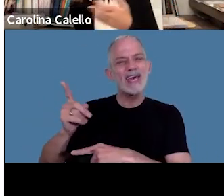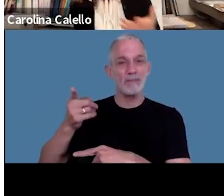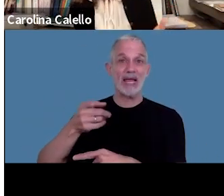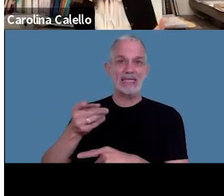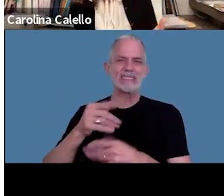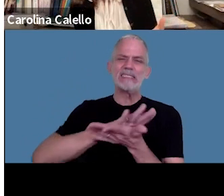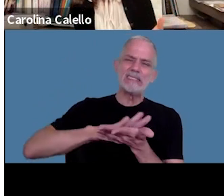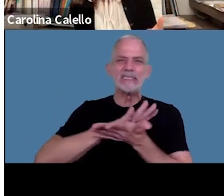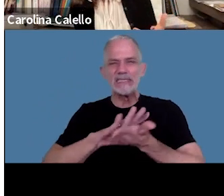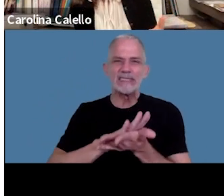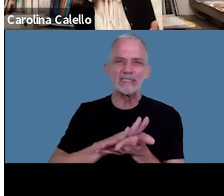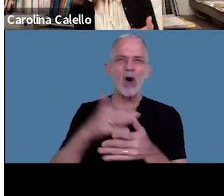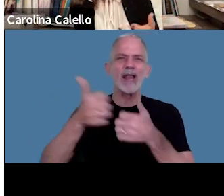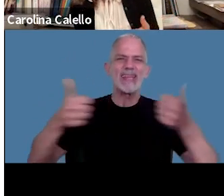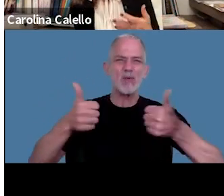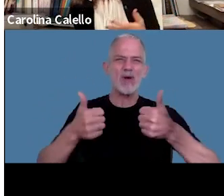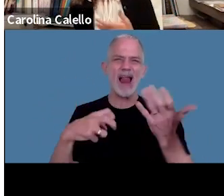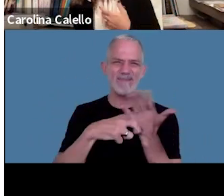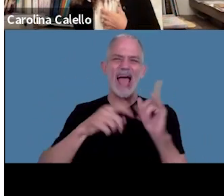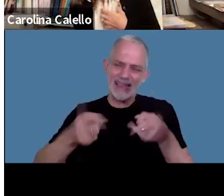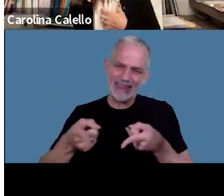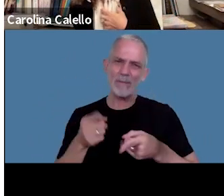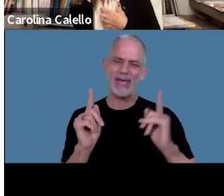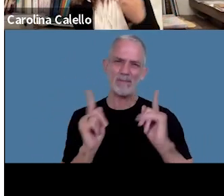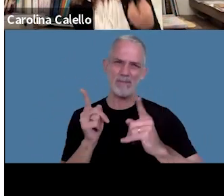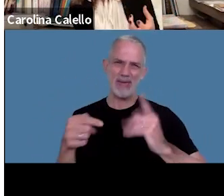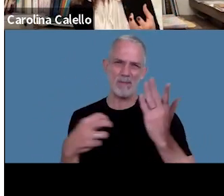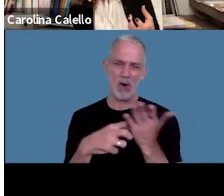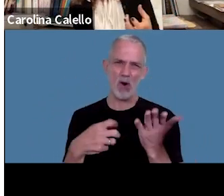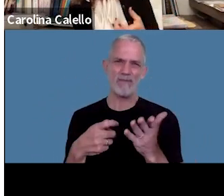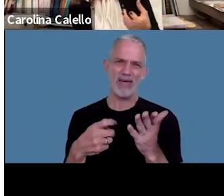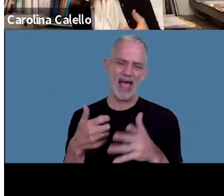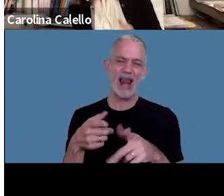subsanación que en el tribunal fiscal también se aplica y que en definitiva